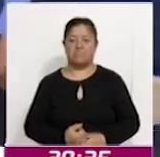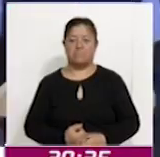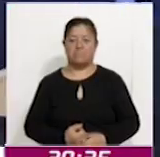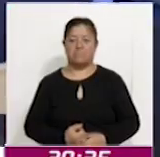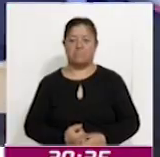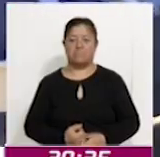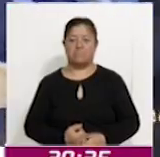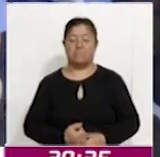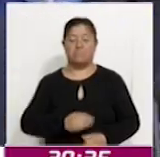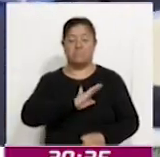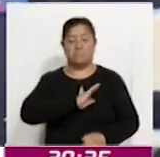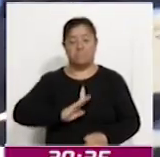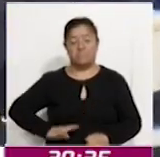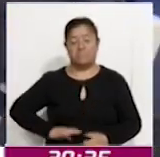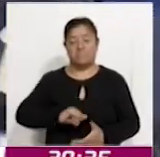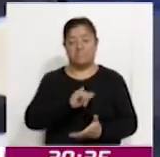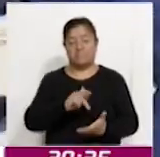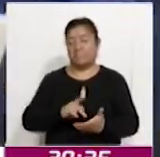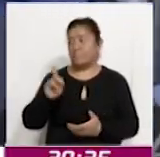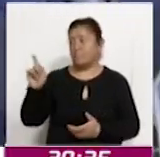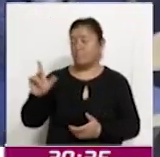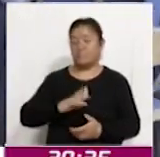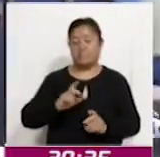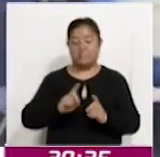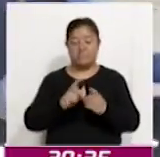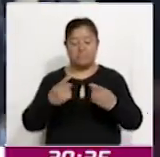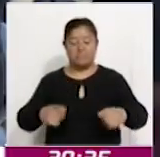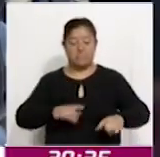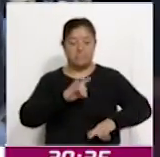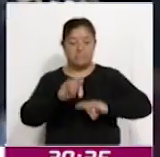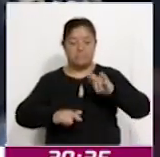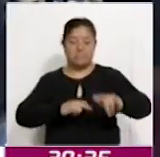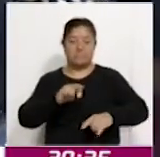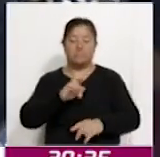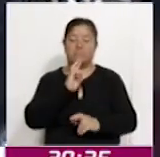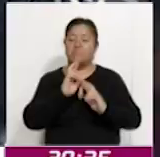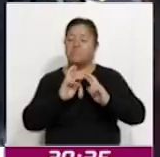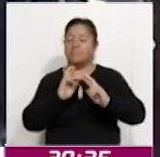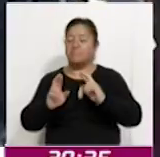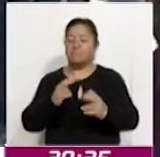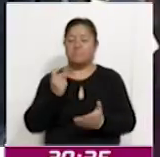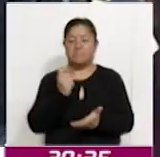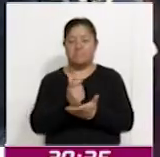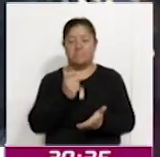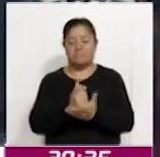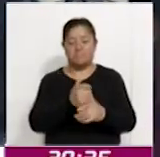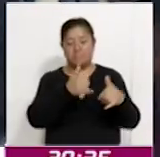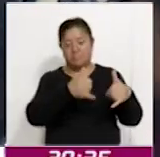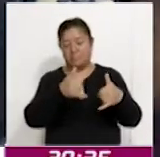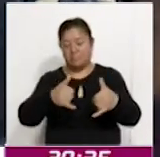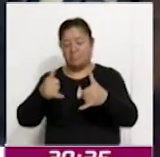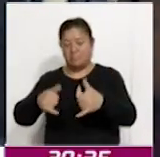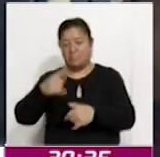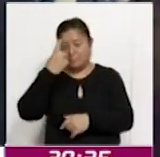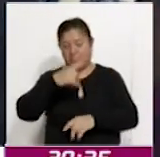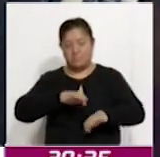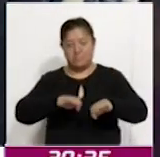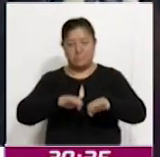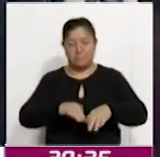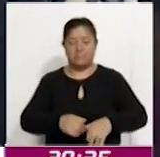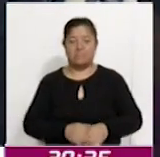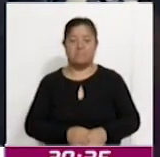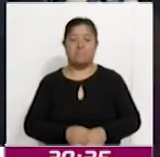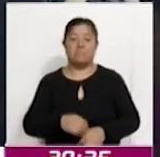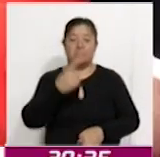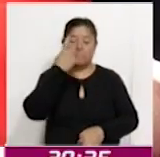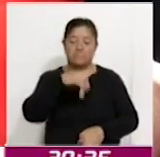En el municipio de Apisaco, se desarrolló la Feria de Soluciones de Pago del Instituto del Fondo Nacional de la Vivienda para los Trabajadores, para